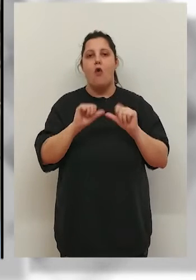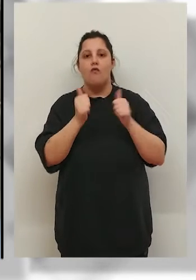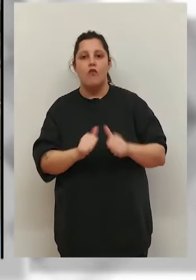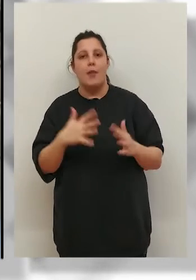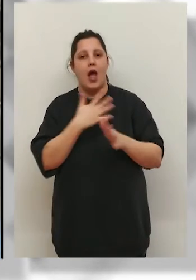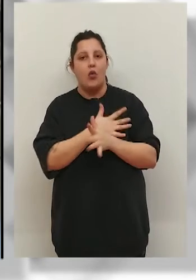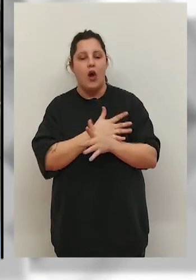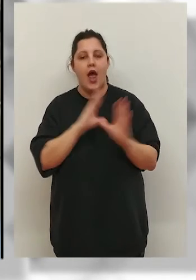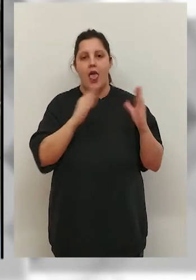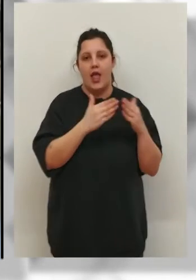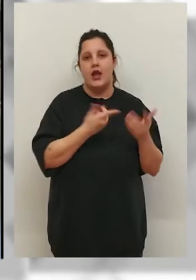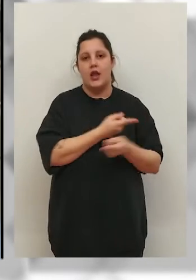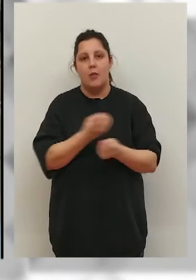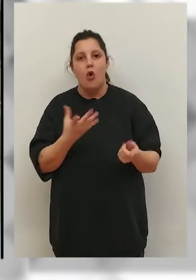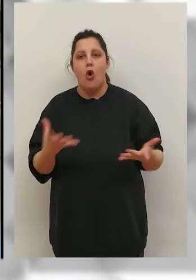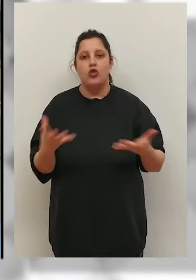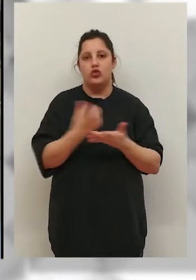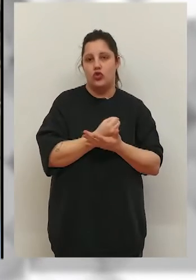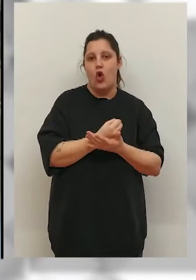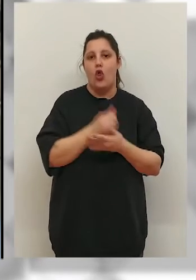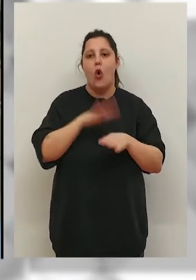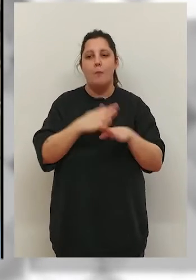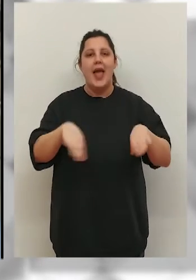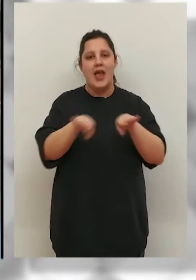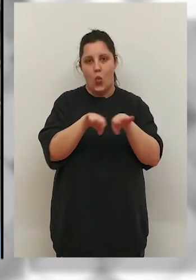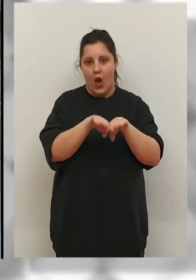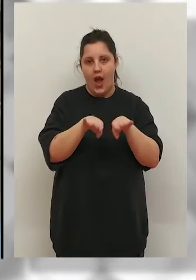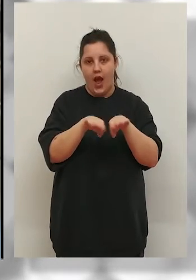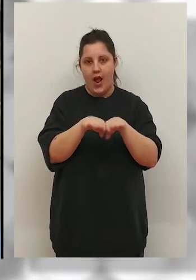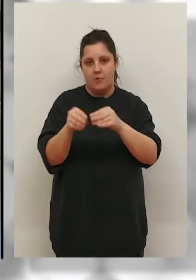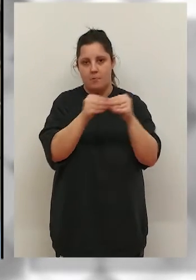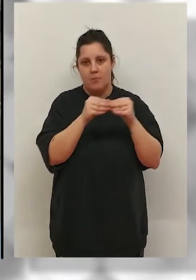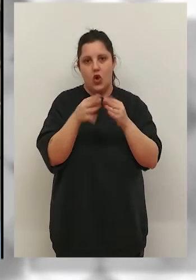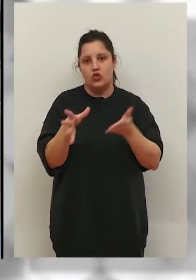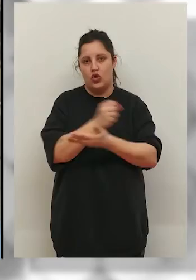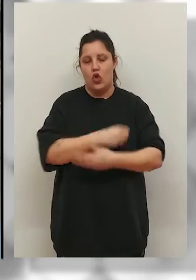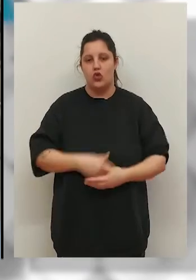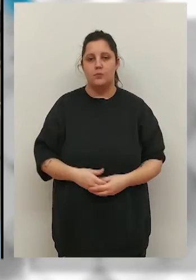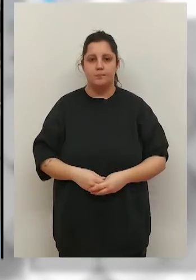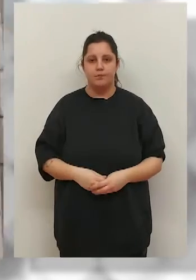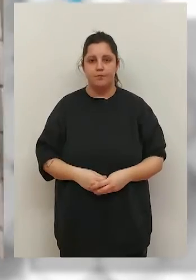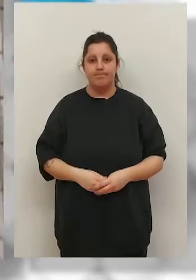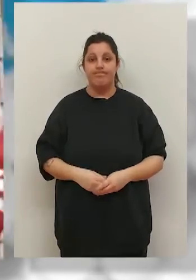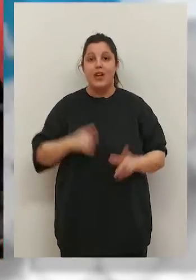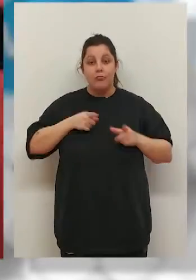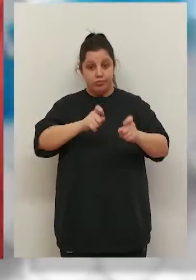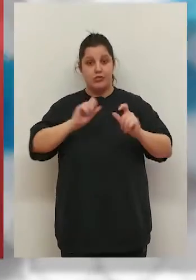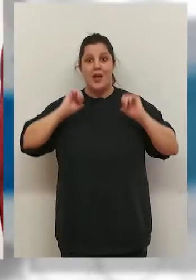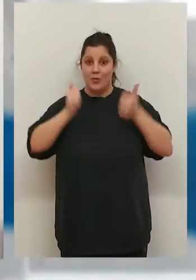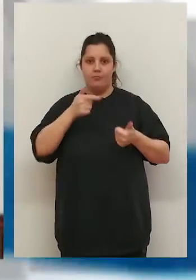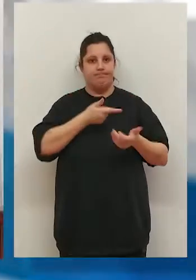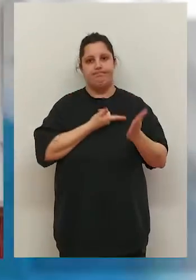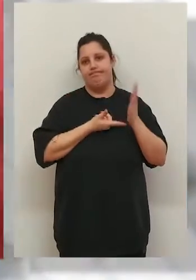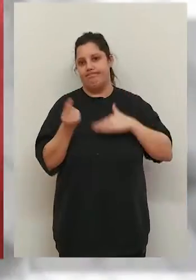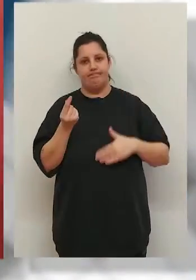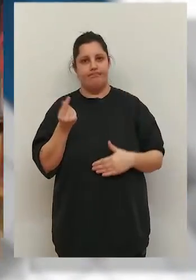trabajo, una forma de jugar todos los equipos que fuese para todos igual y hacer crecer a los jugadores. Con el comienzo